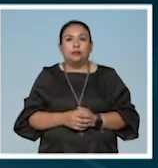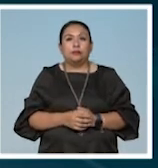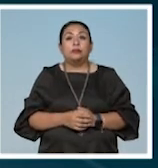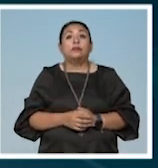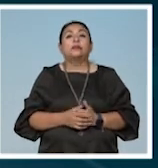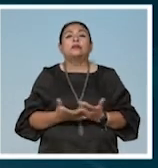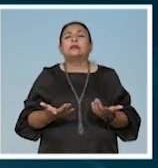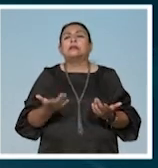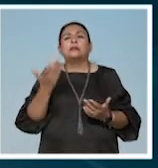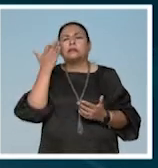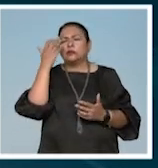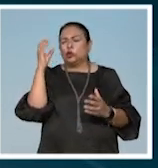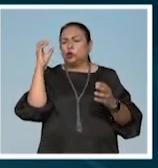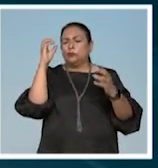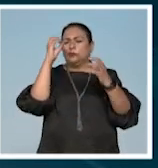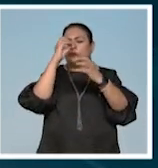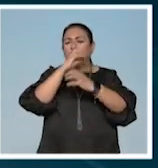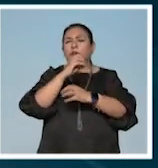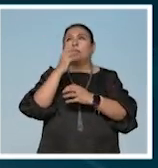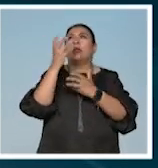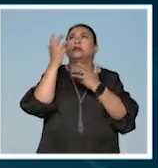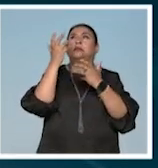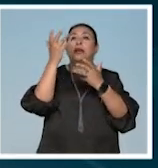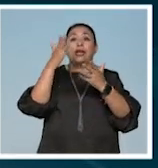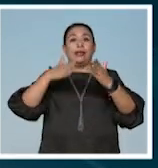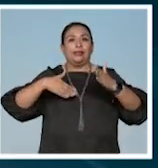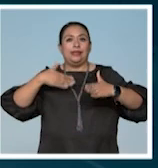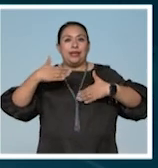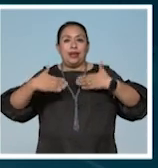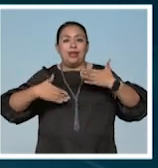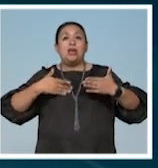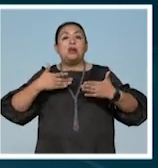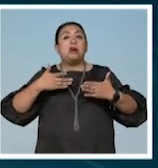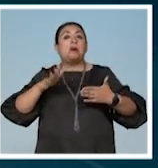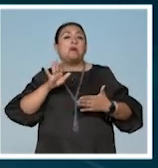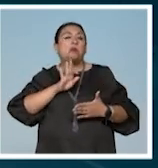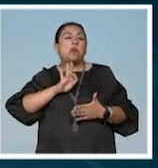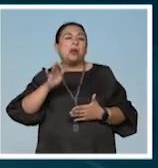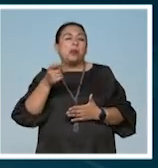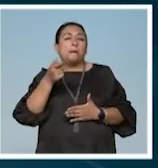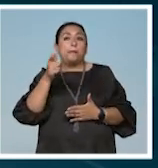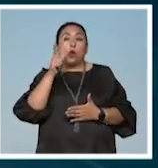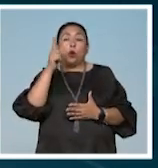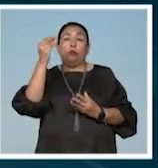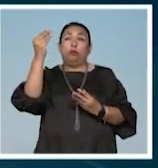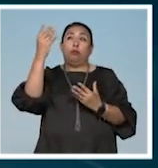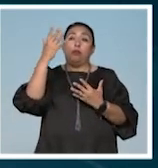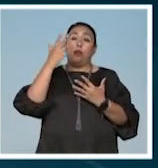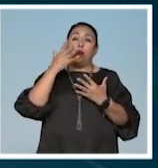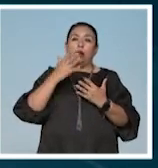En los momentos más oscuros la esperanza y la alegría nos pueden dar un poco de luz